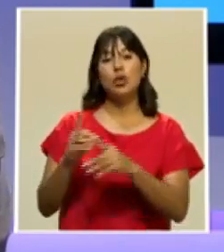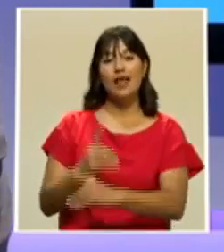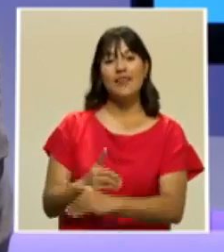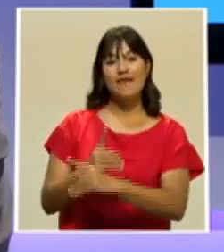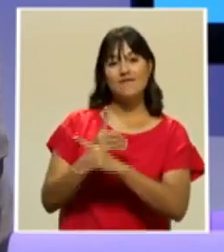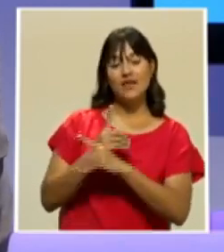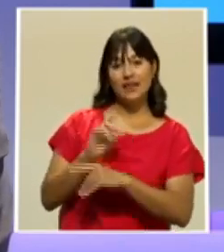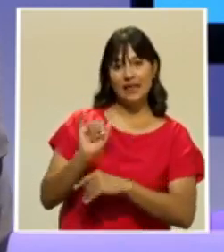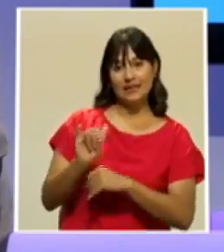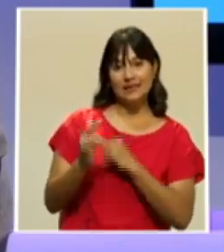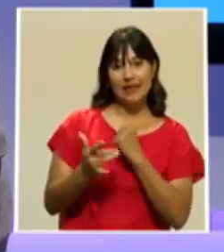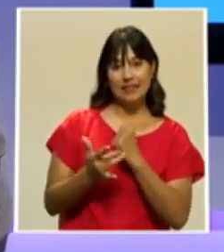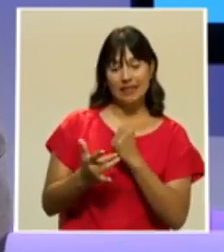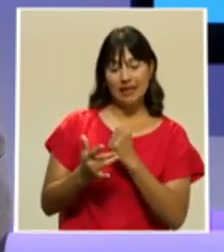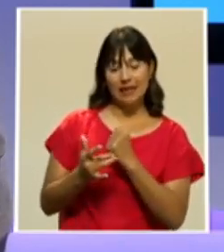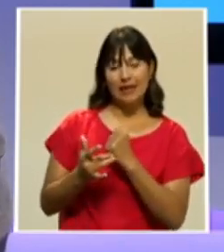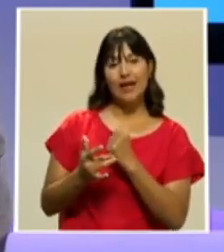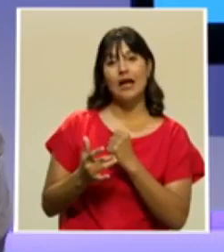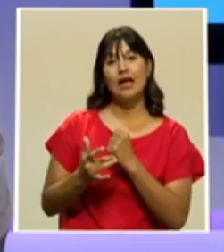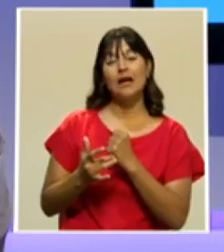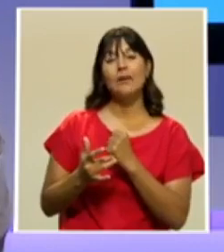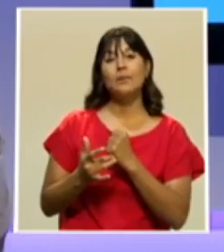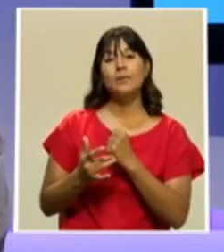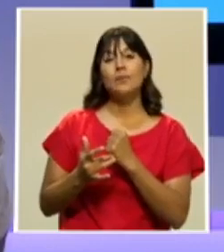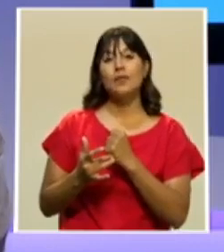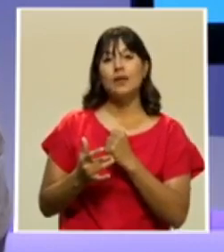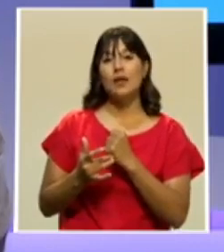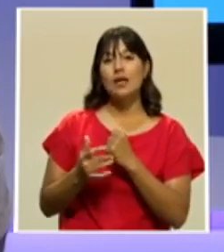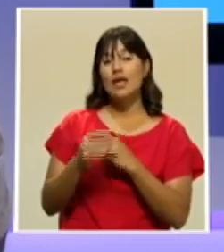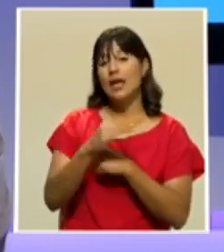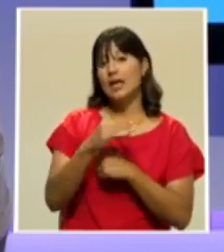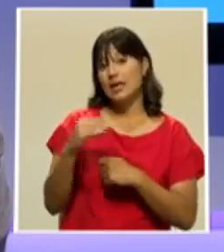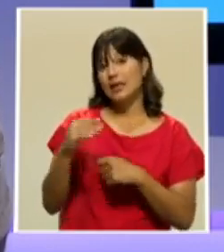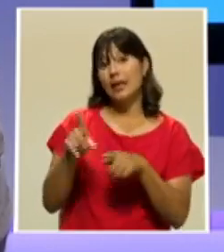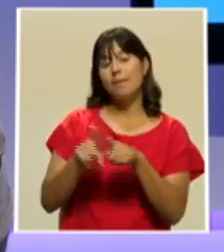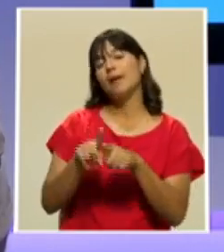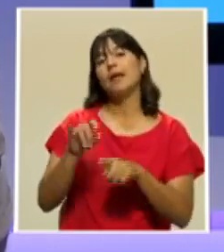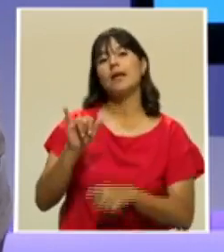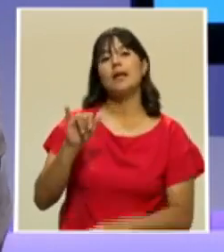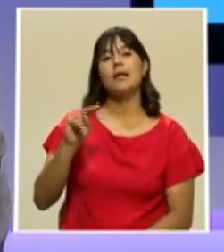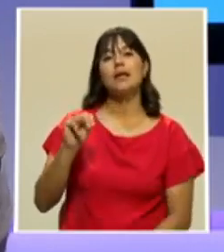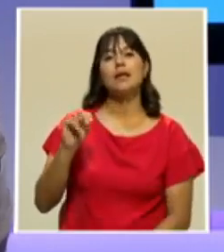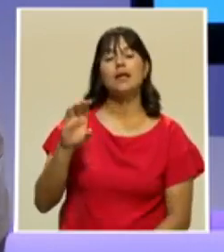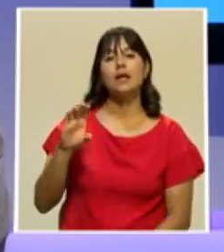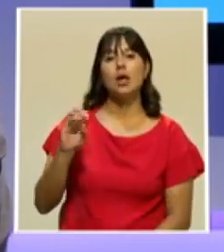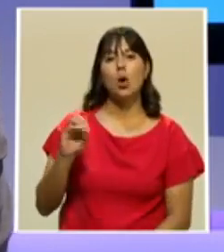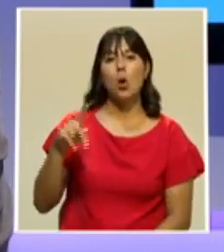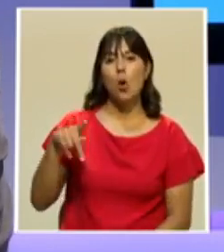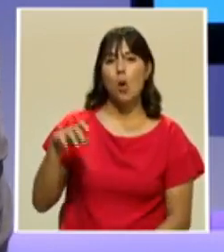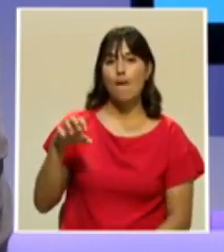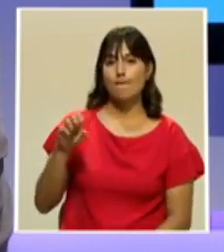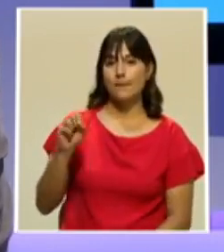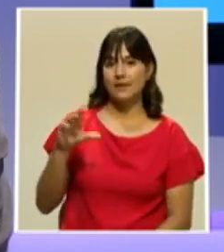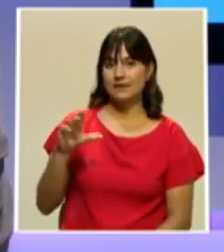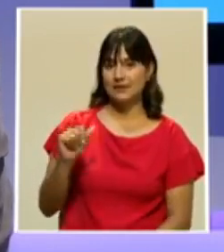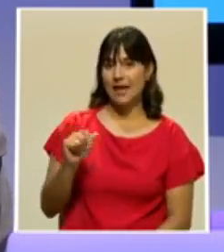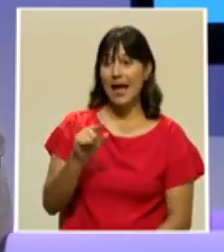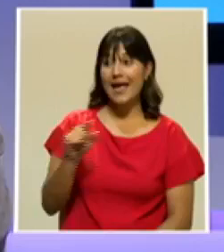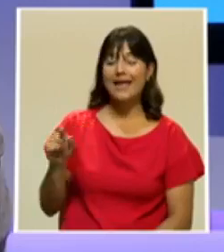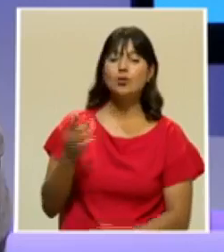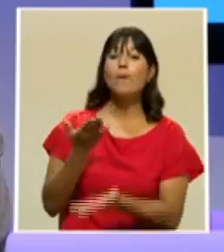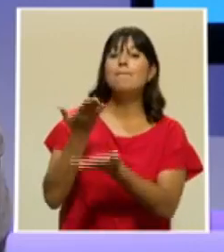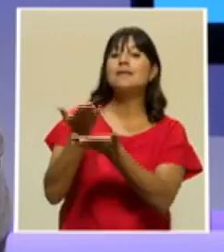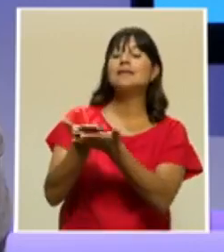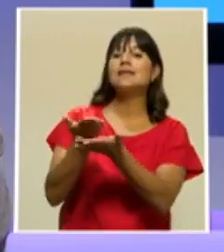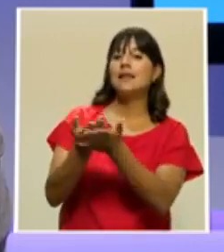de arrastre, inclusive en su tiempo en Incopesca, produjeron un estudio corto de tres meses con serias